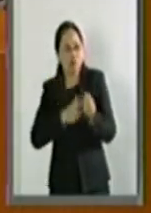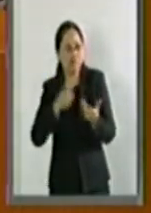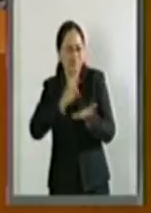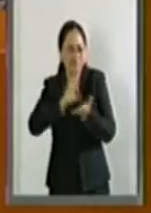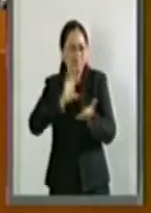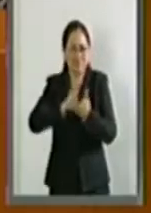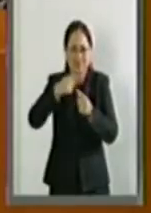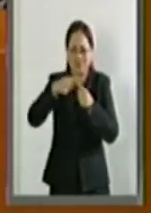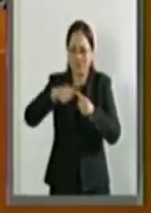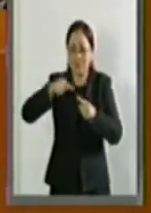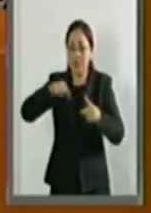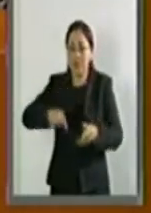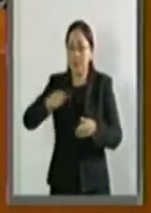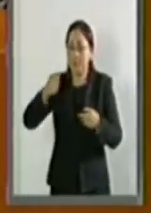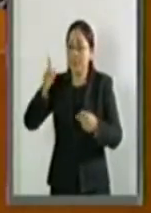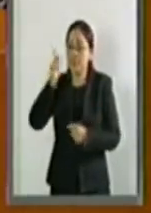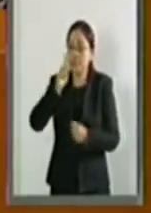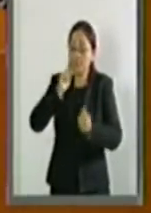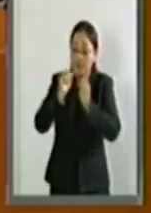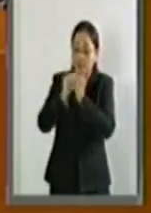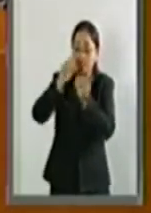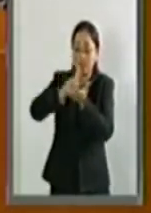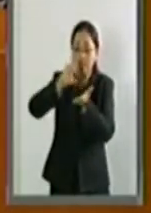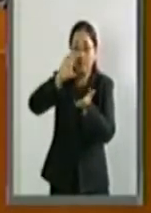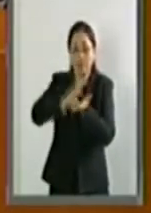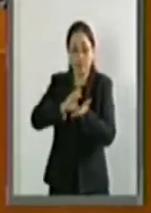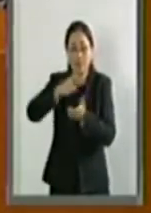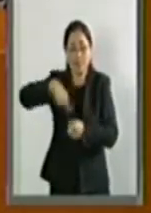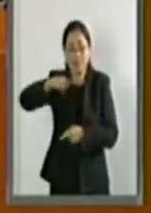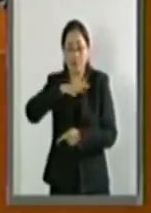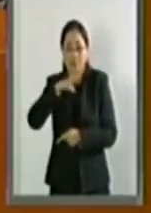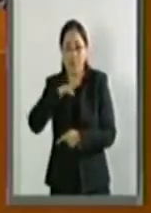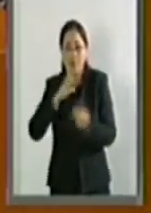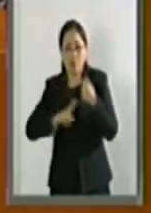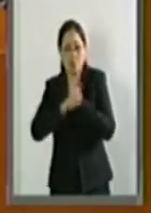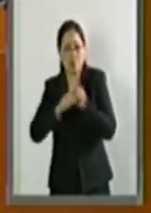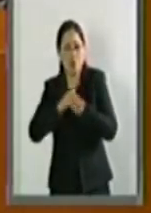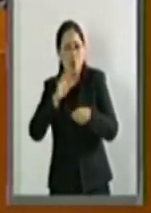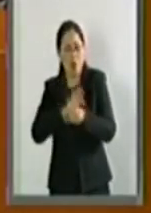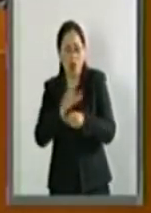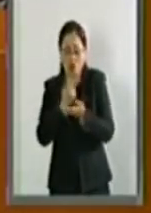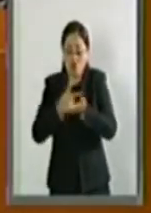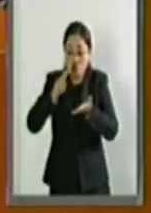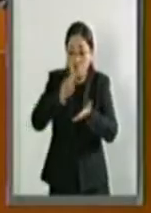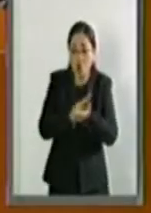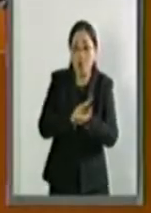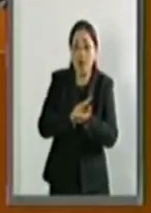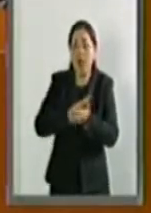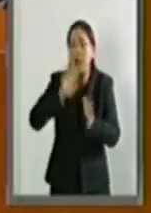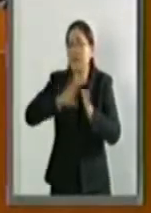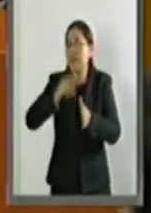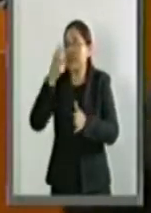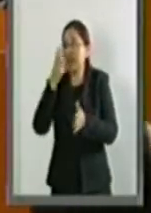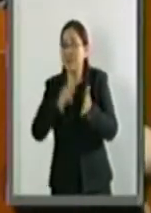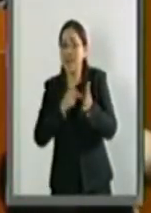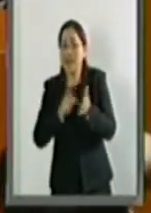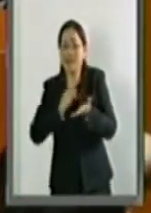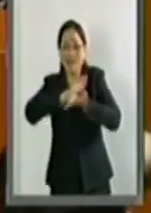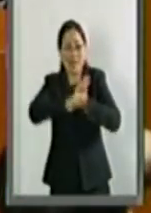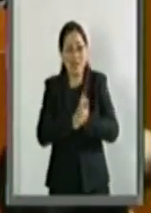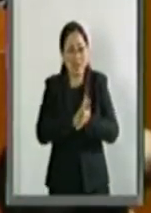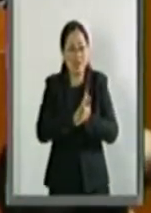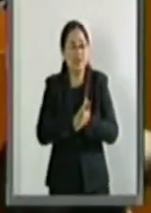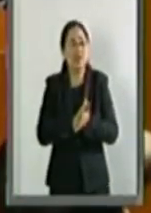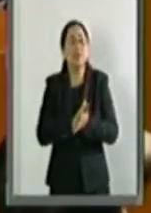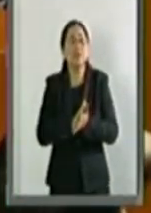Las mujeres con discapacidad enfrentan no una doble, sino hasta una triple discriminación,